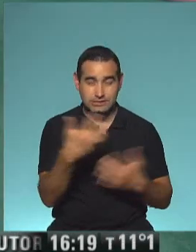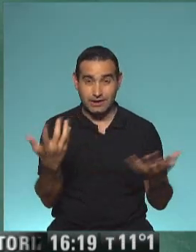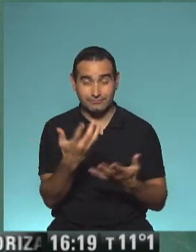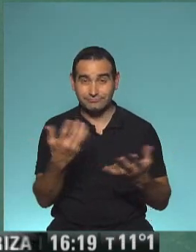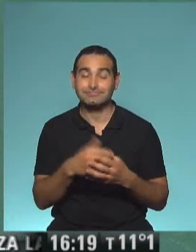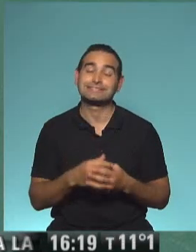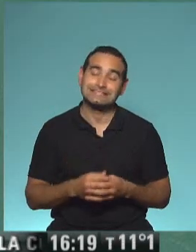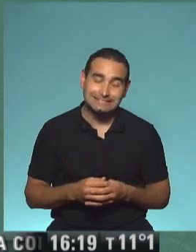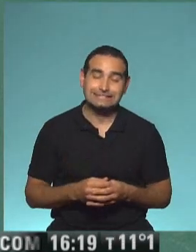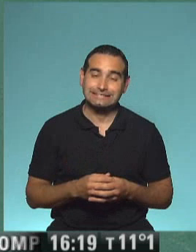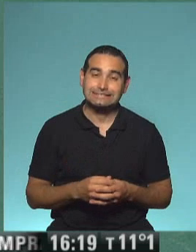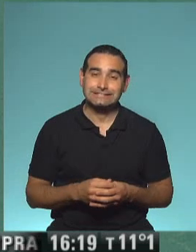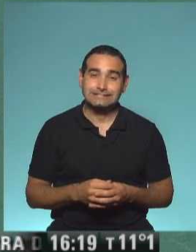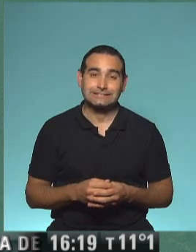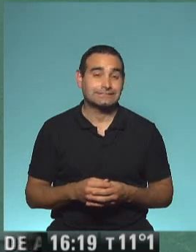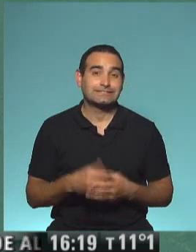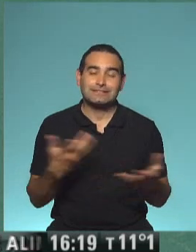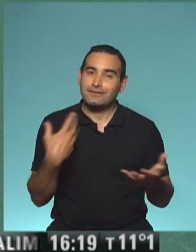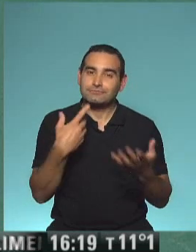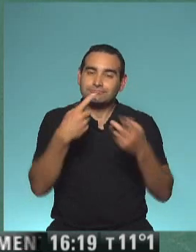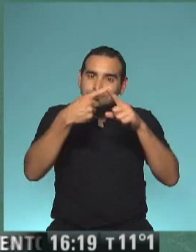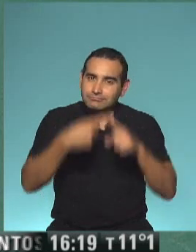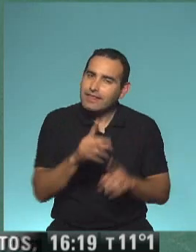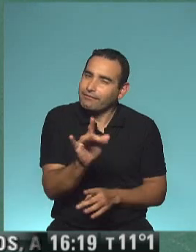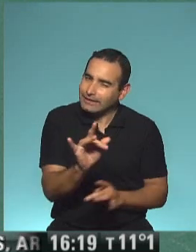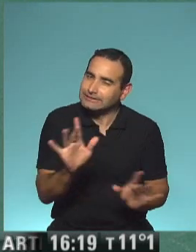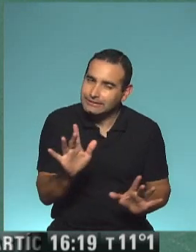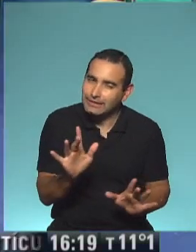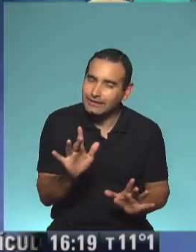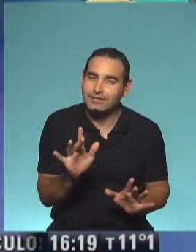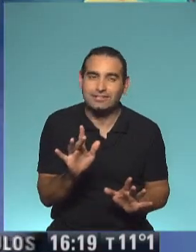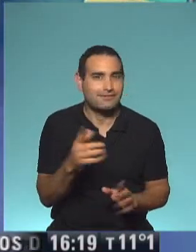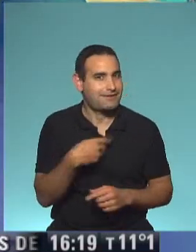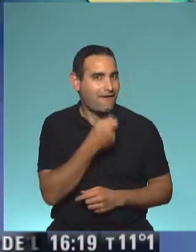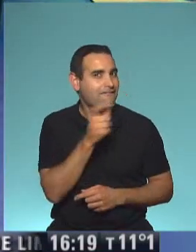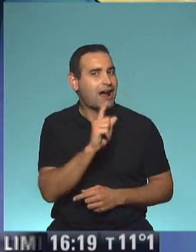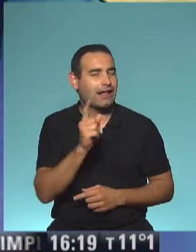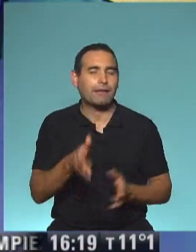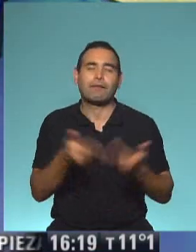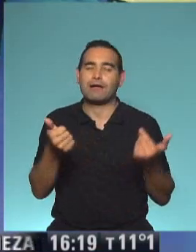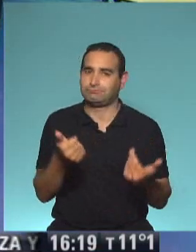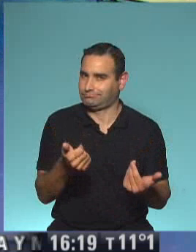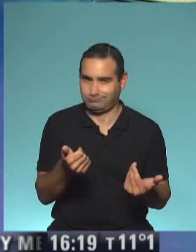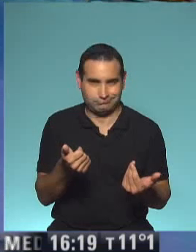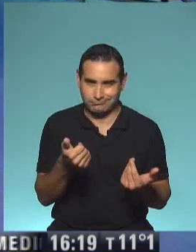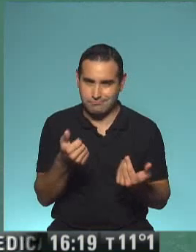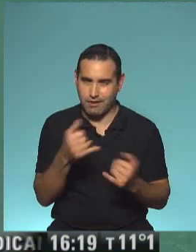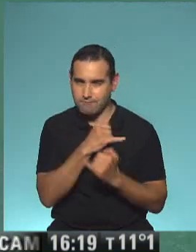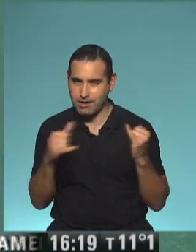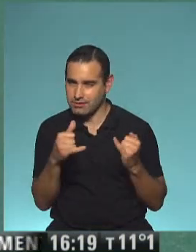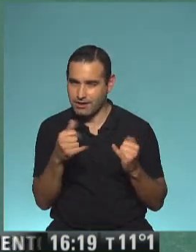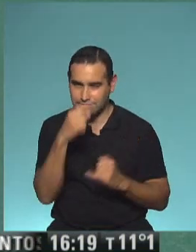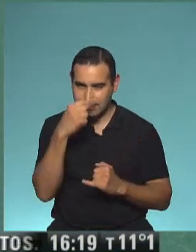Pero como es un cálculo un poco más complicado, no me era fácil saber cuánto era la mitad de